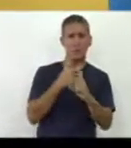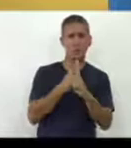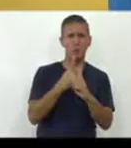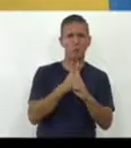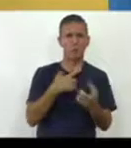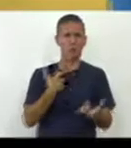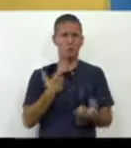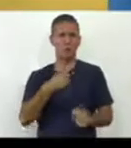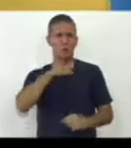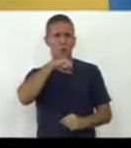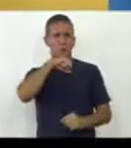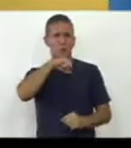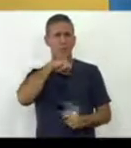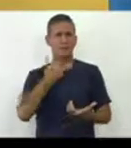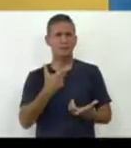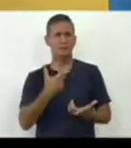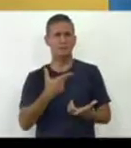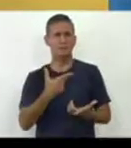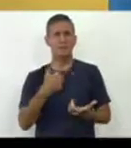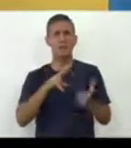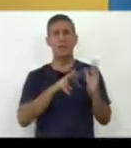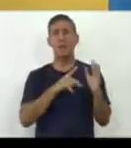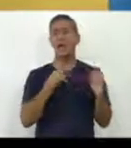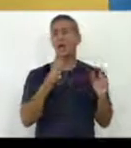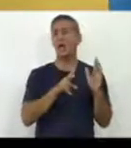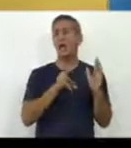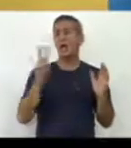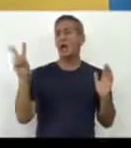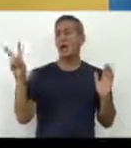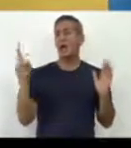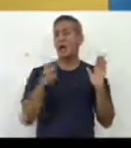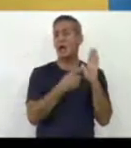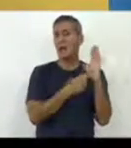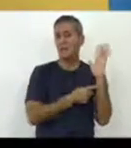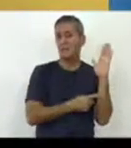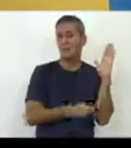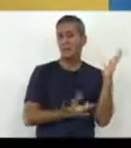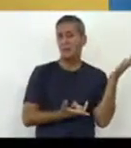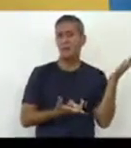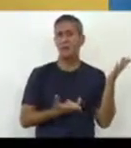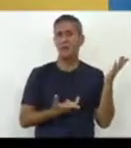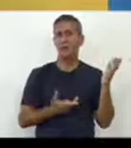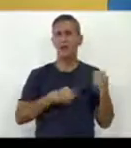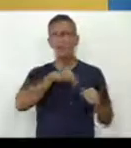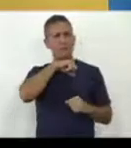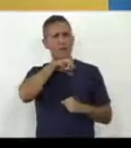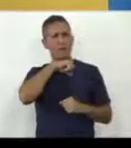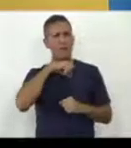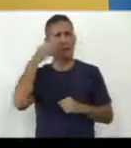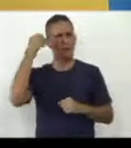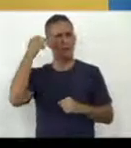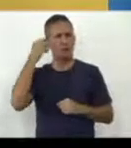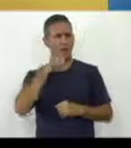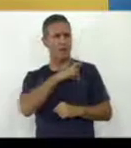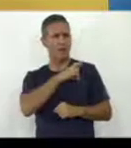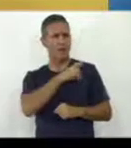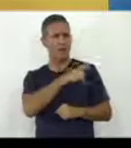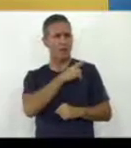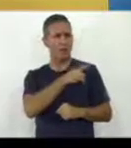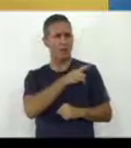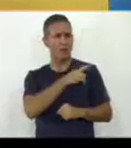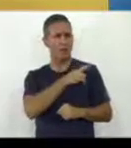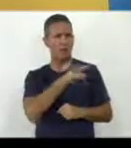y que desde la valoración externa que pude realizar es una mamá muy preocupada, responsable,